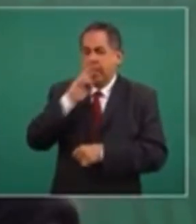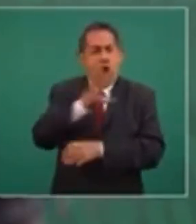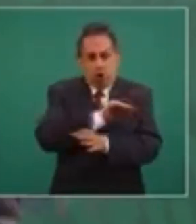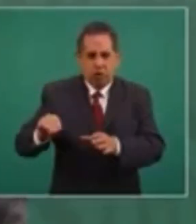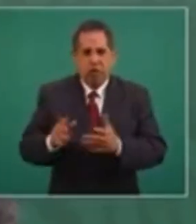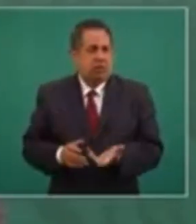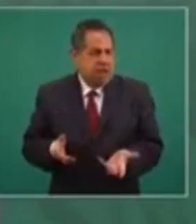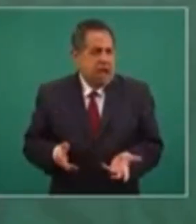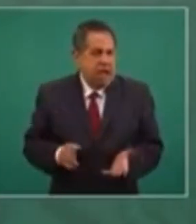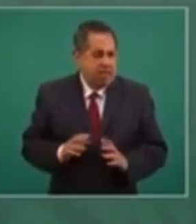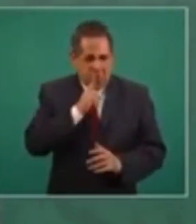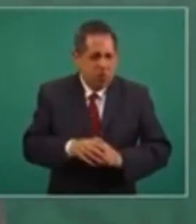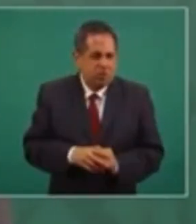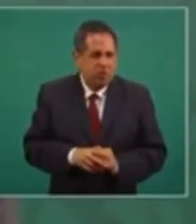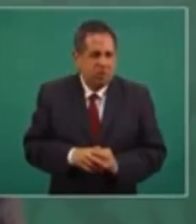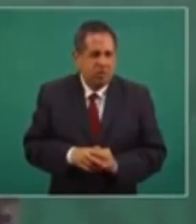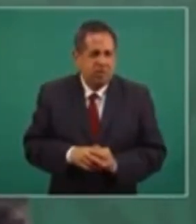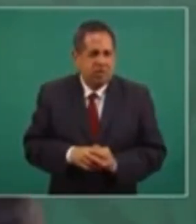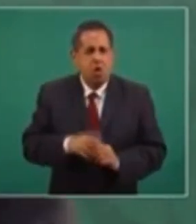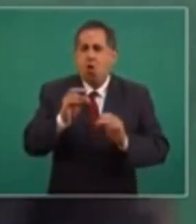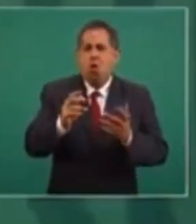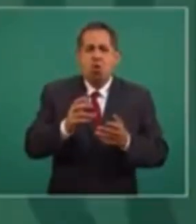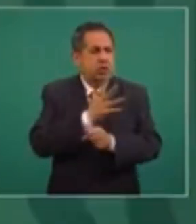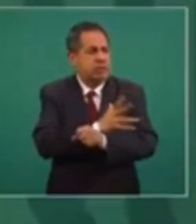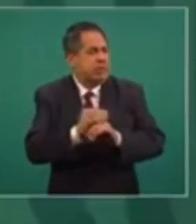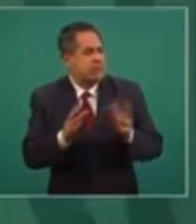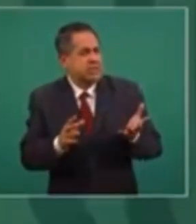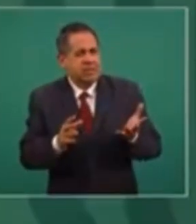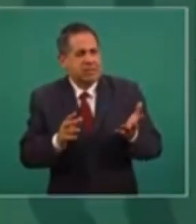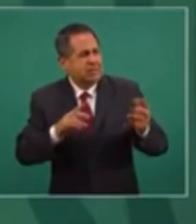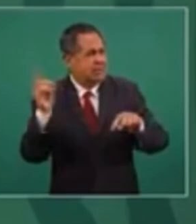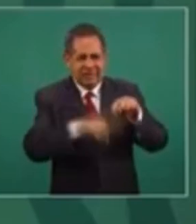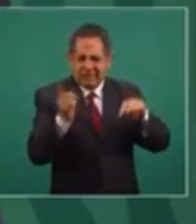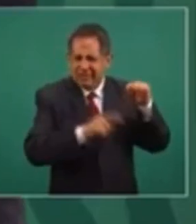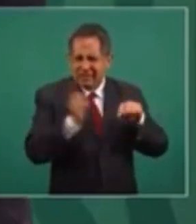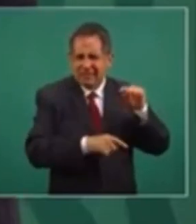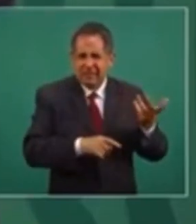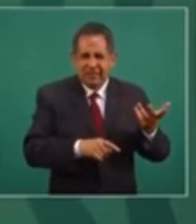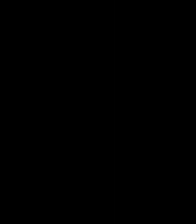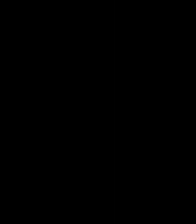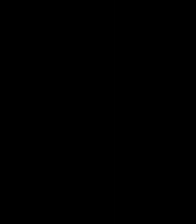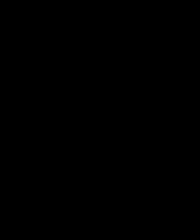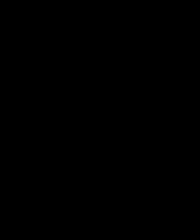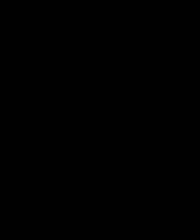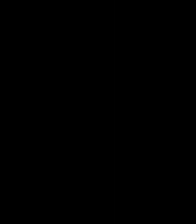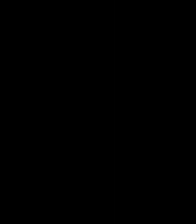O dejamos la transparencia y quitamos la función pública.